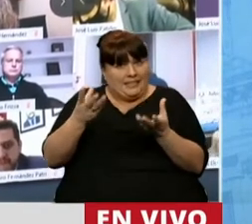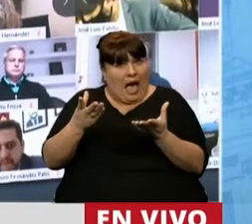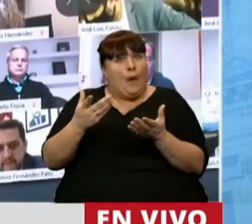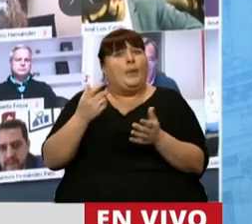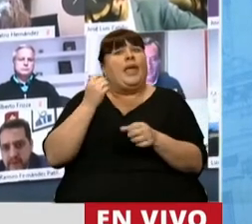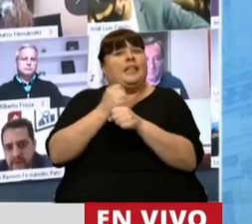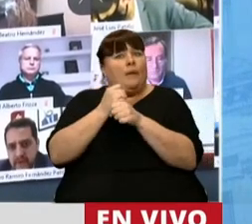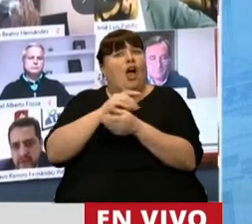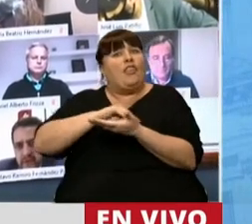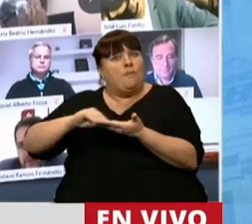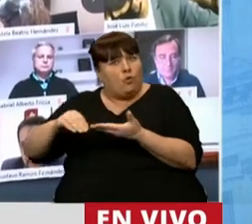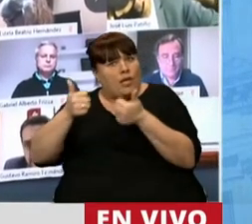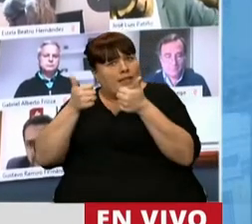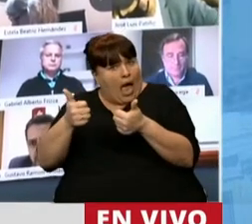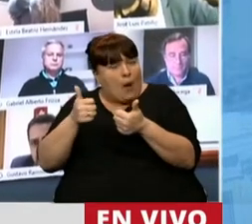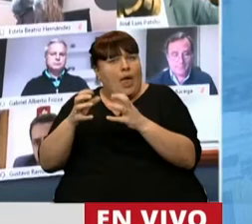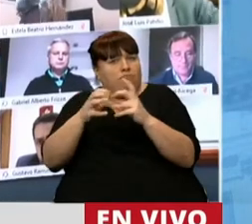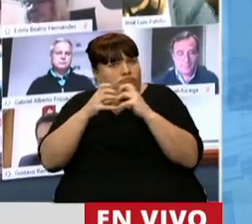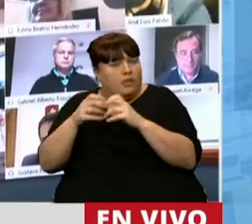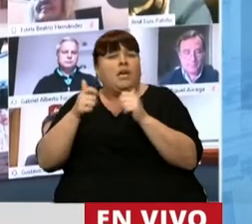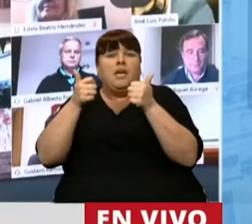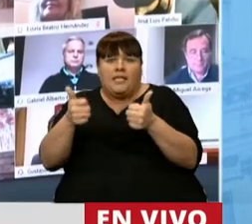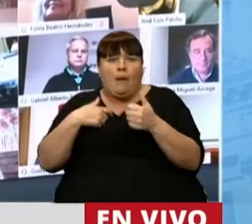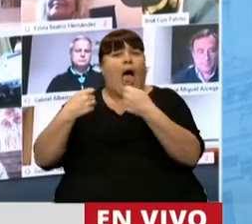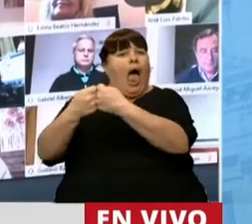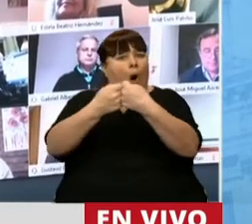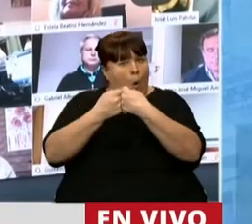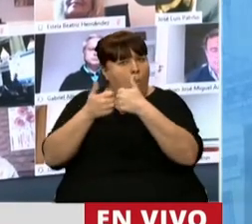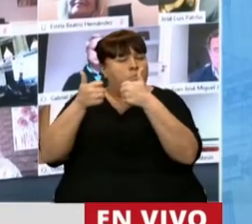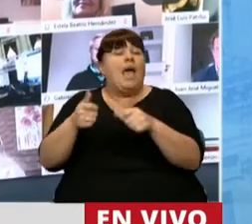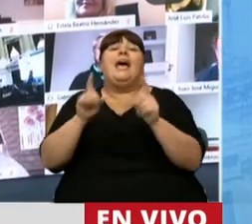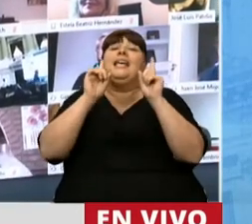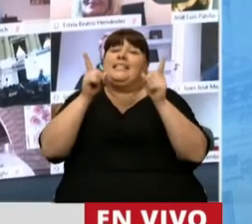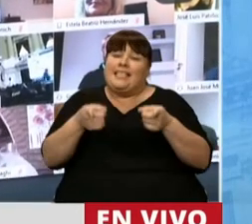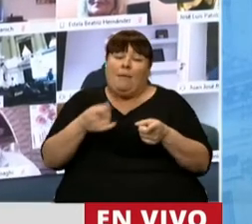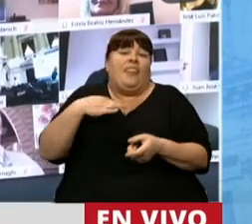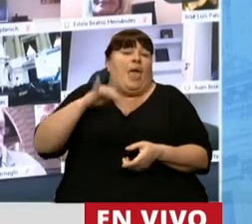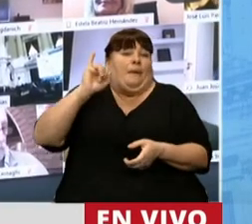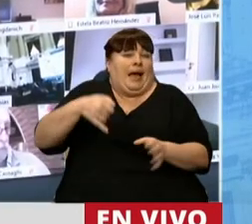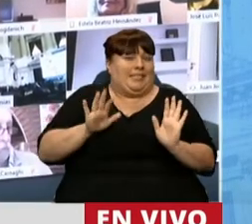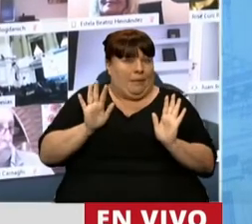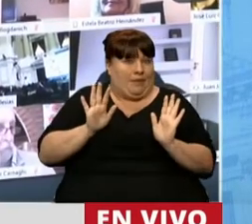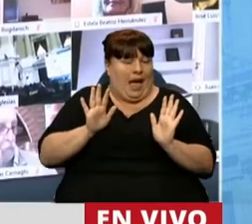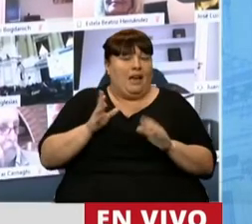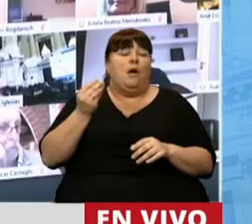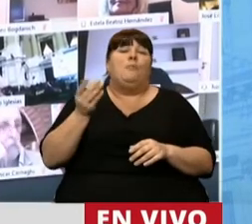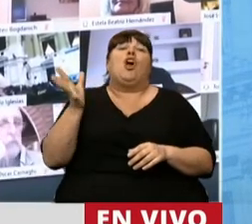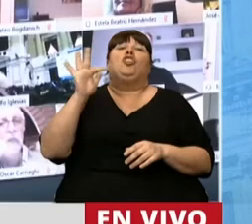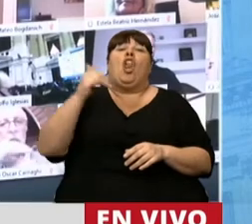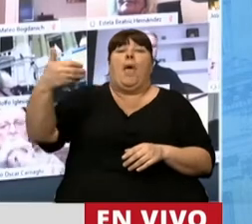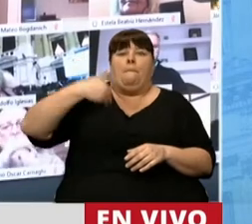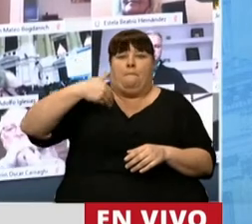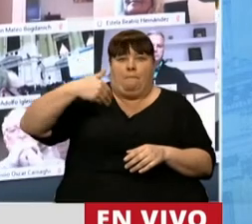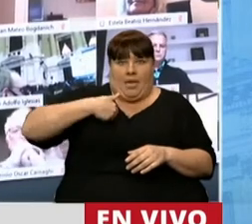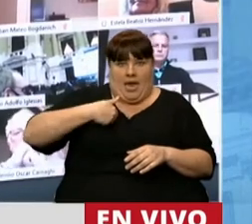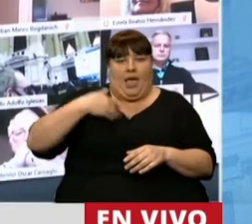trabajado en diputados, está bien que nos hemos puesto de acuerdo, pero también hay que aceptar, porque todos los días nos piden